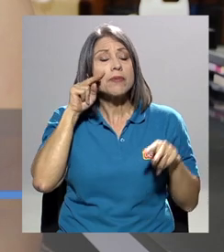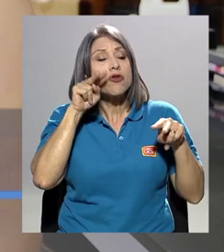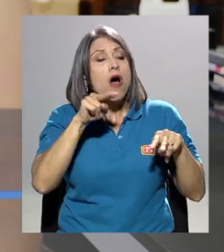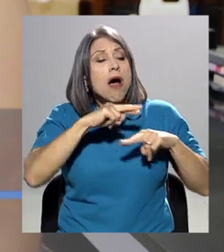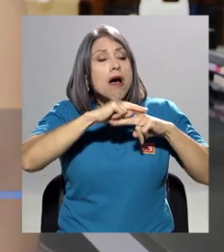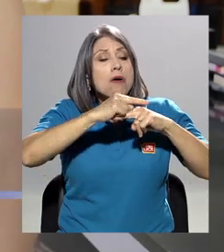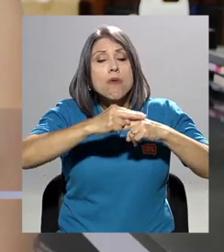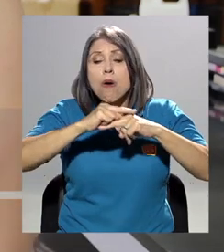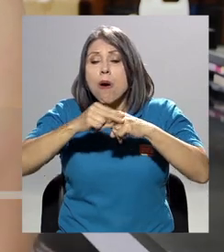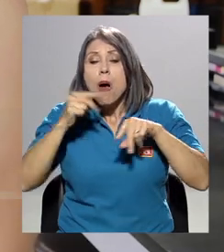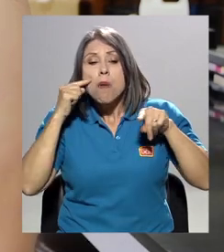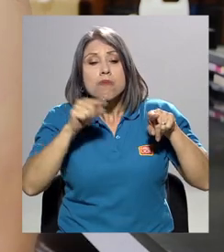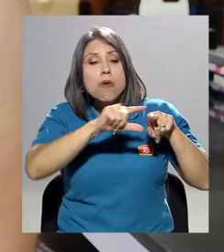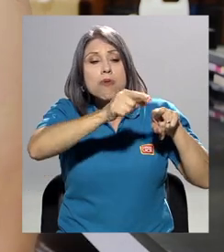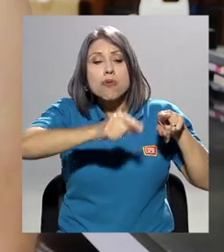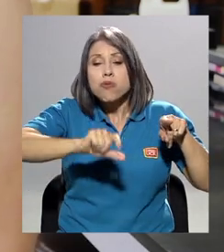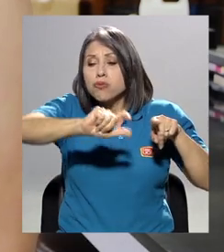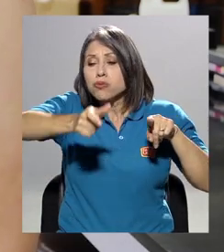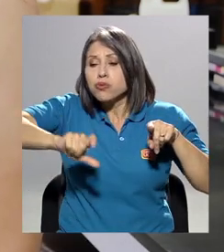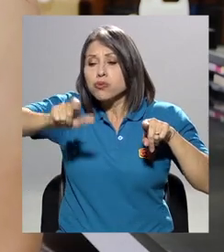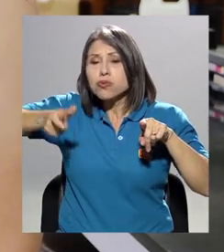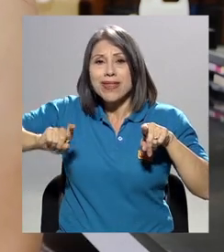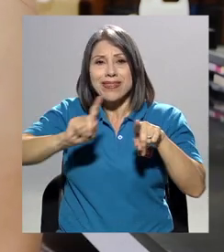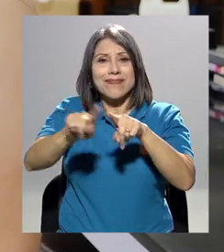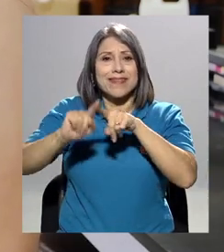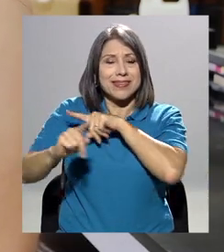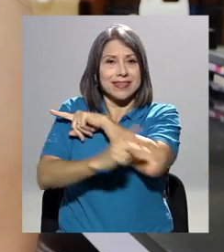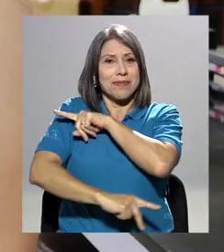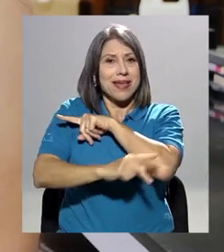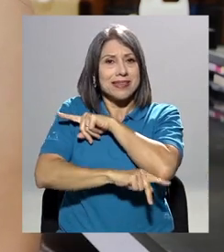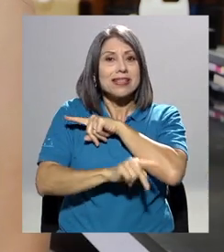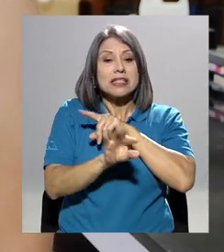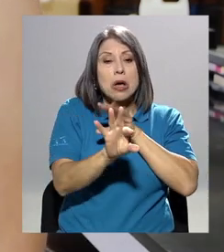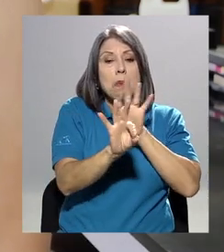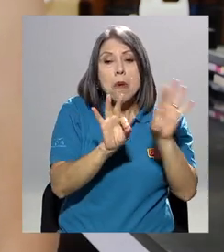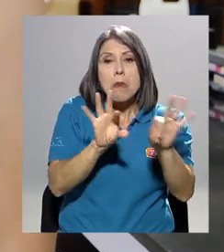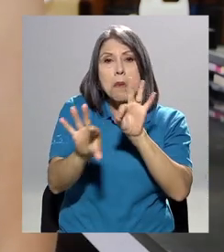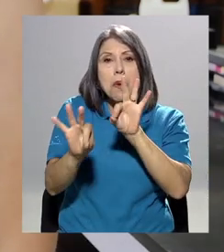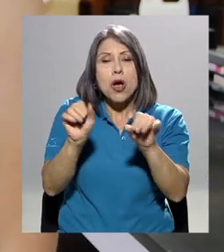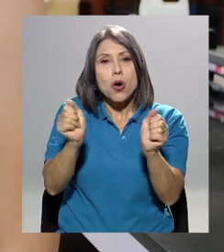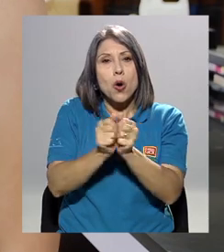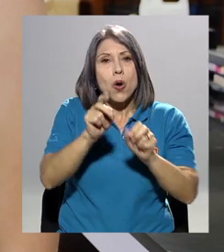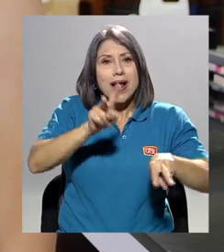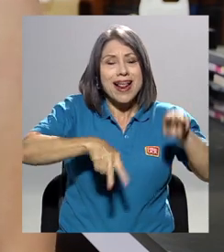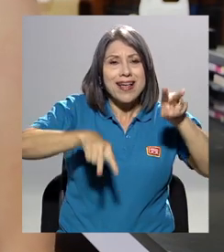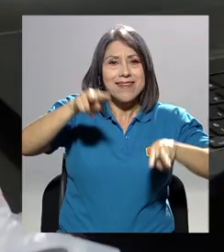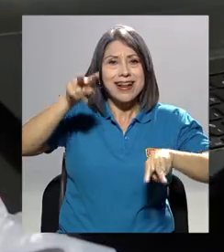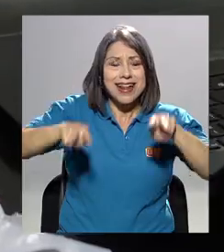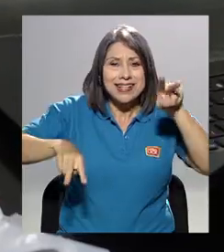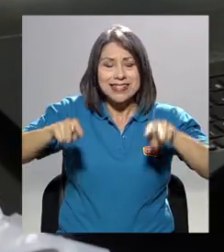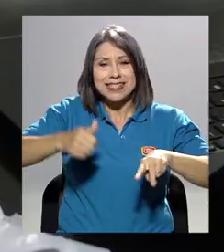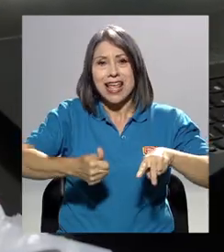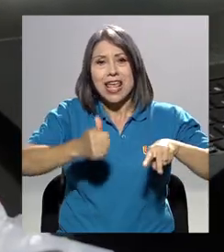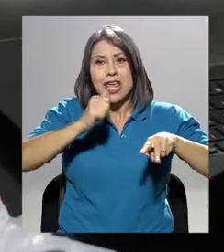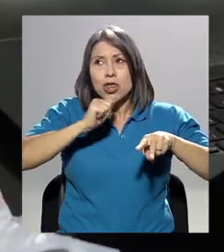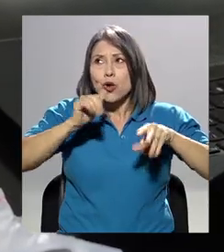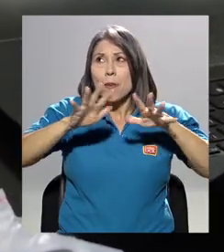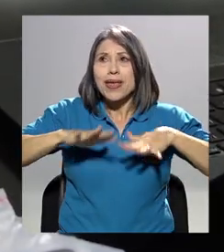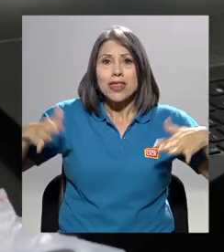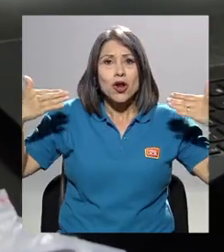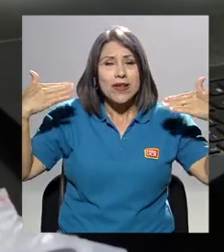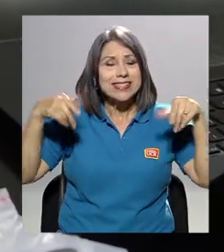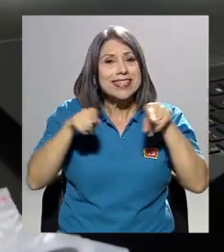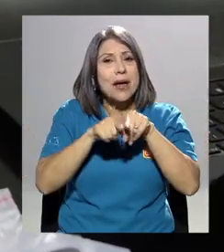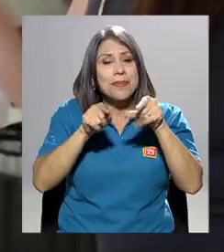hidrográficas para cada uno de los países. Tenemos que seleccionarlas a partir de variables hidrometriológicas, variables geomorfológicas